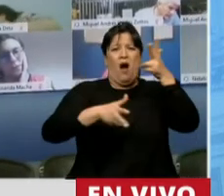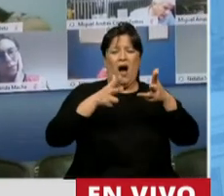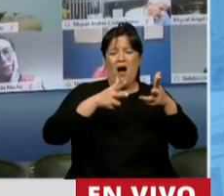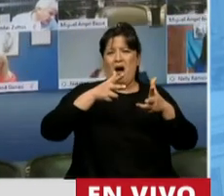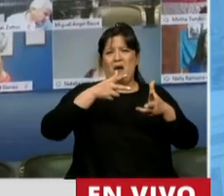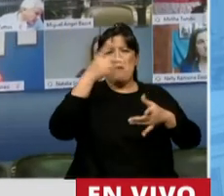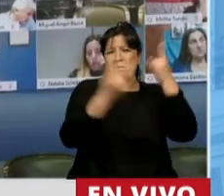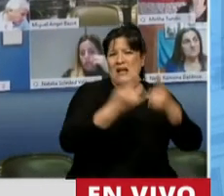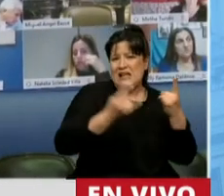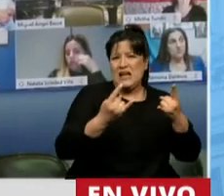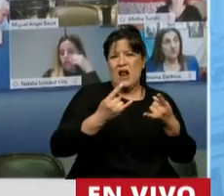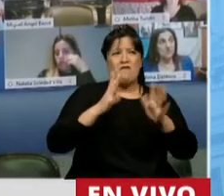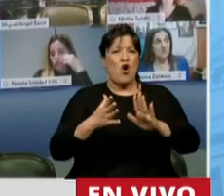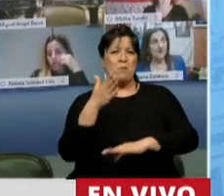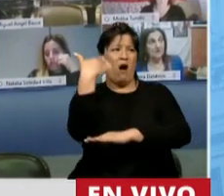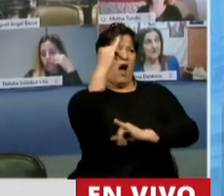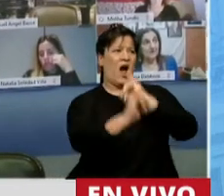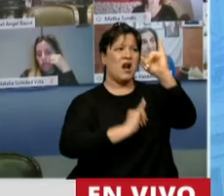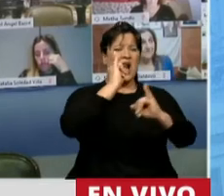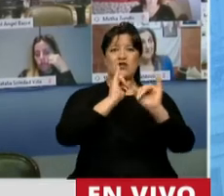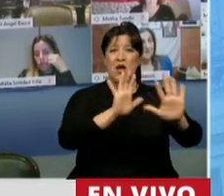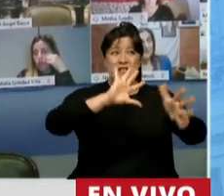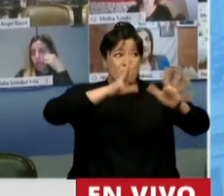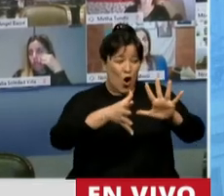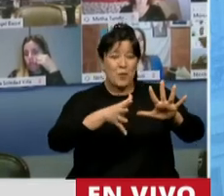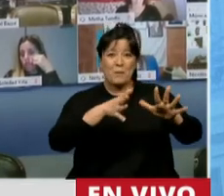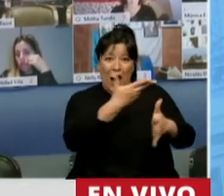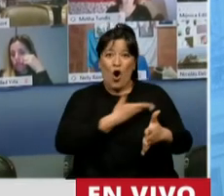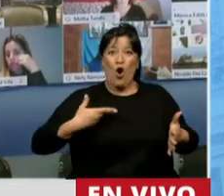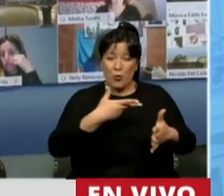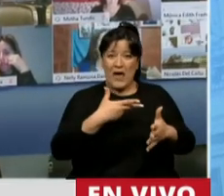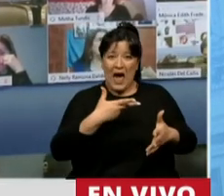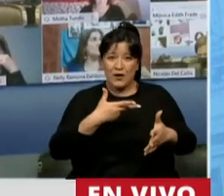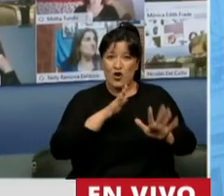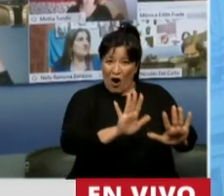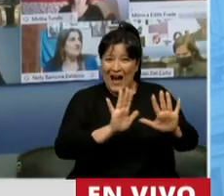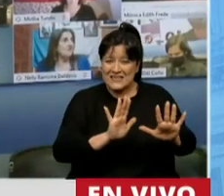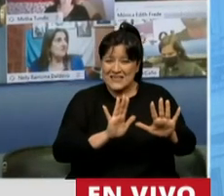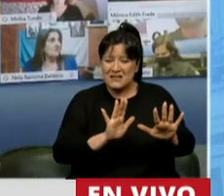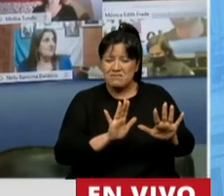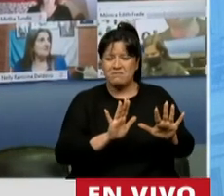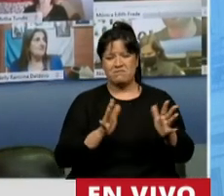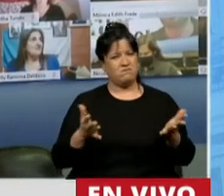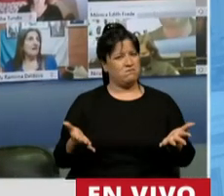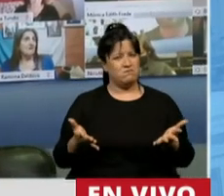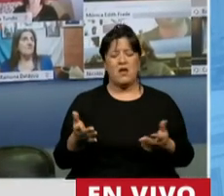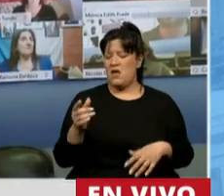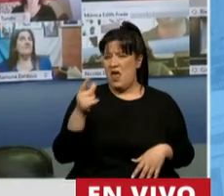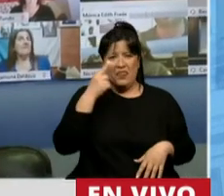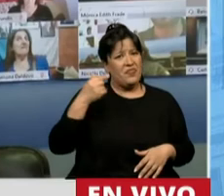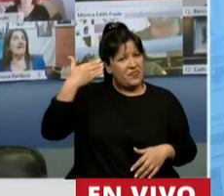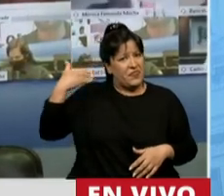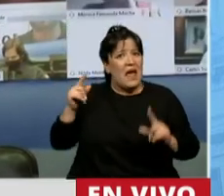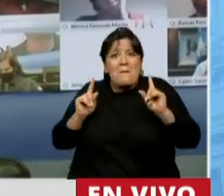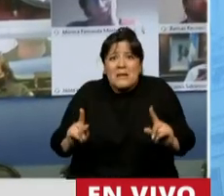mentira, del relato, una forma de gobierno. Sin ir más lejos, hace pocos días, el